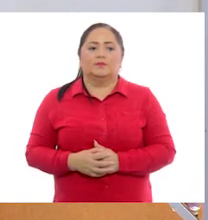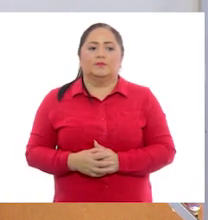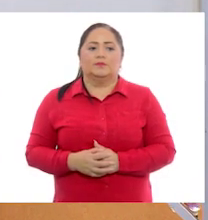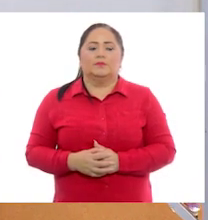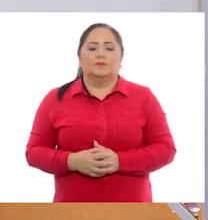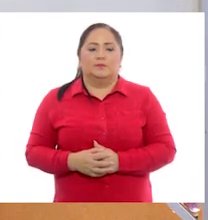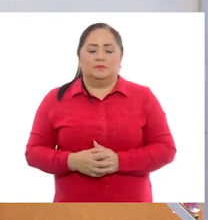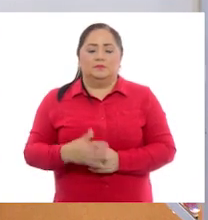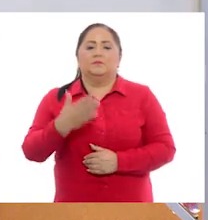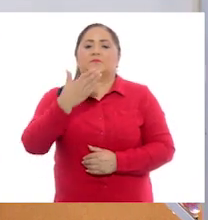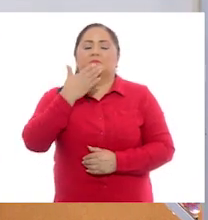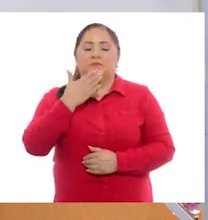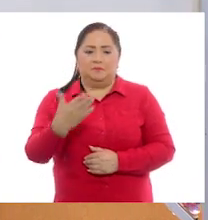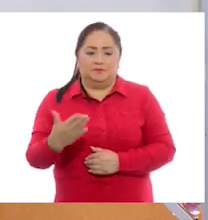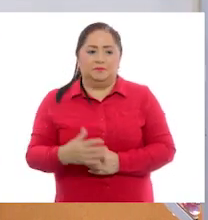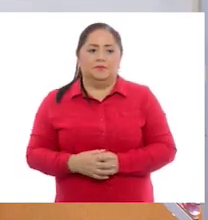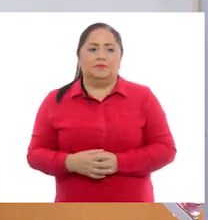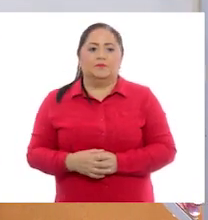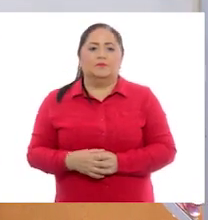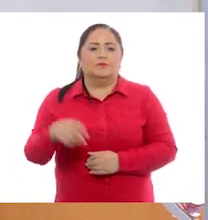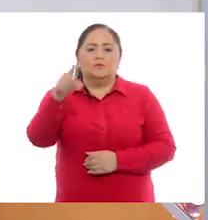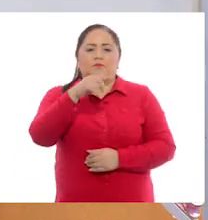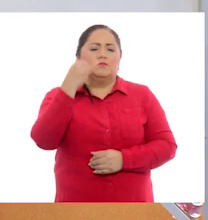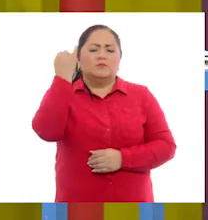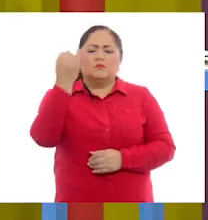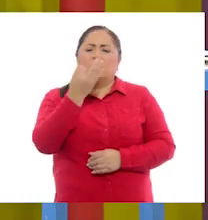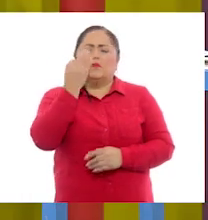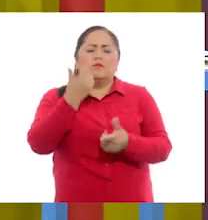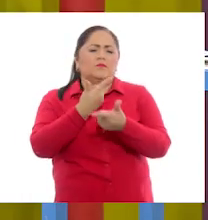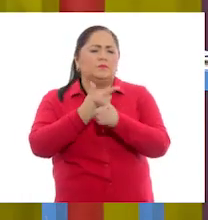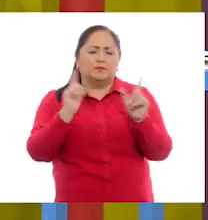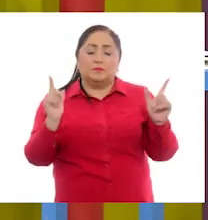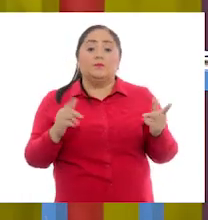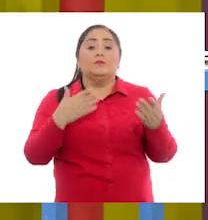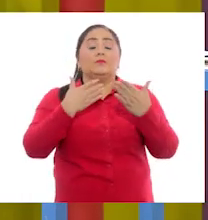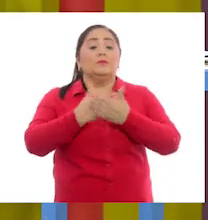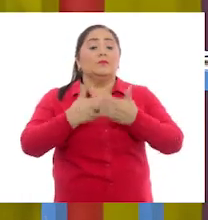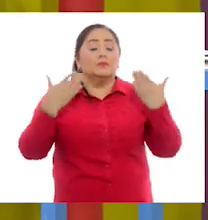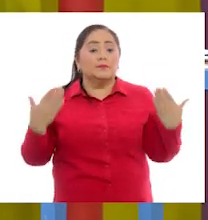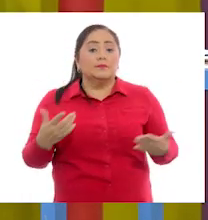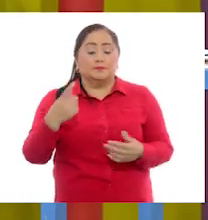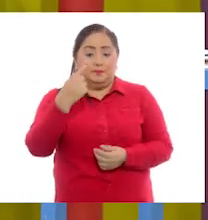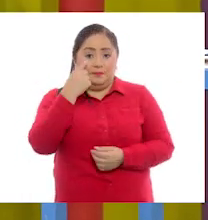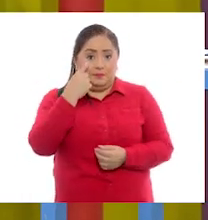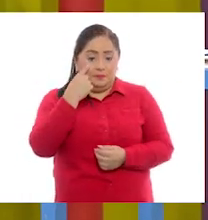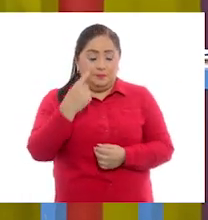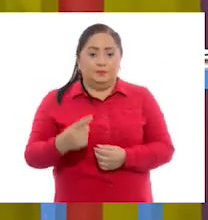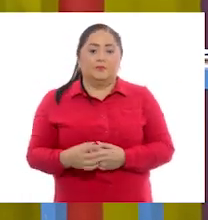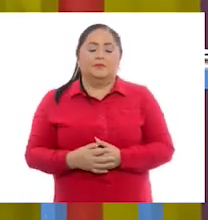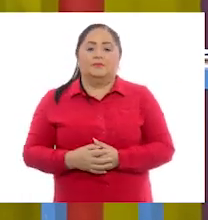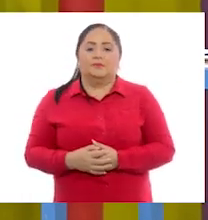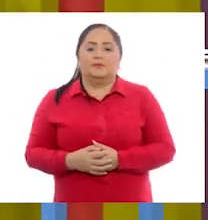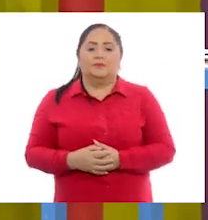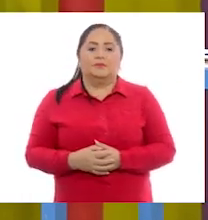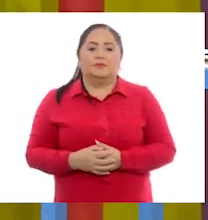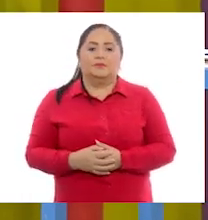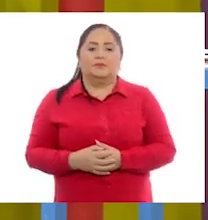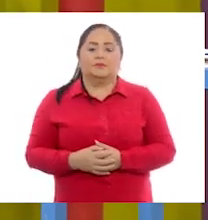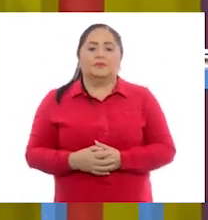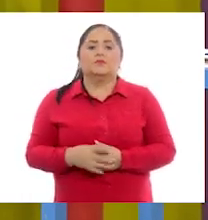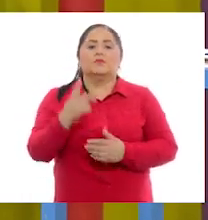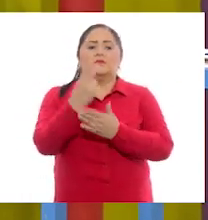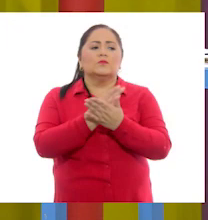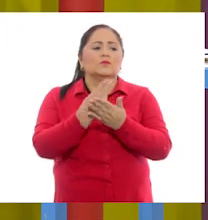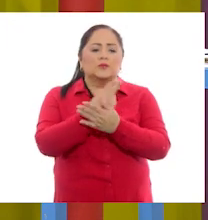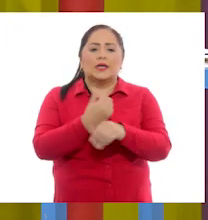Ahí está. Muy bien. Dibujen la que ustedes se imaginan. Ahora, pongan mucha atención. Dibujen